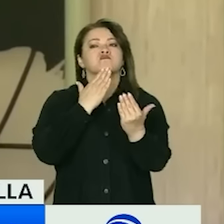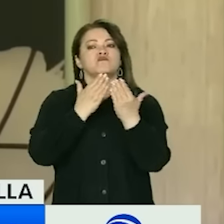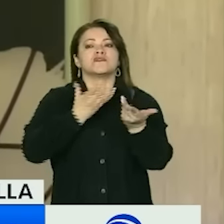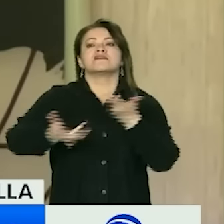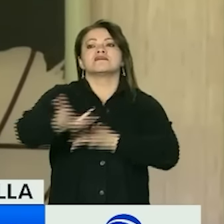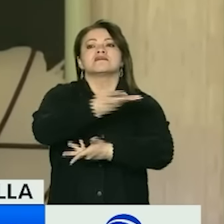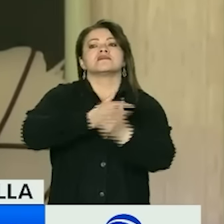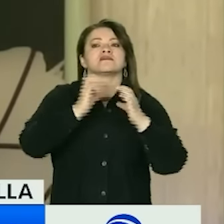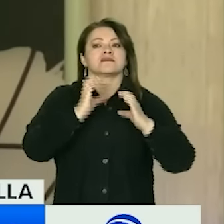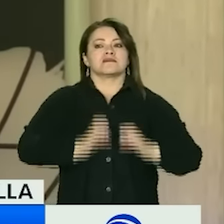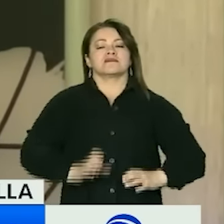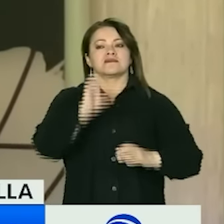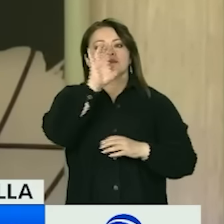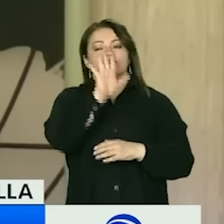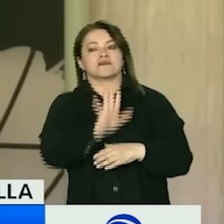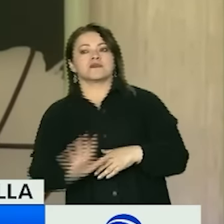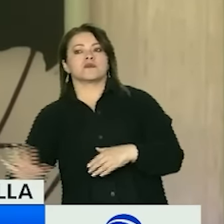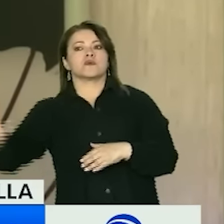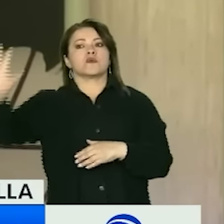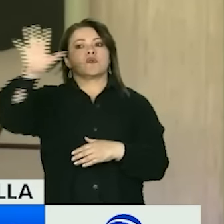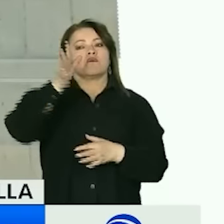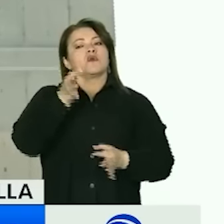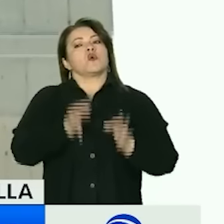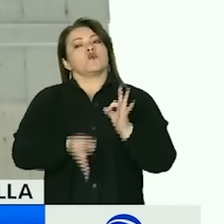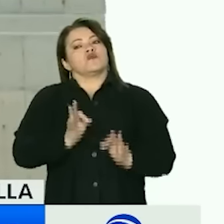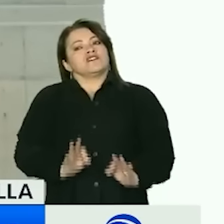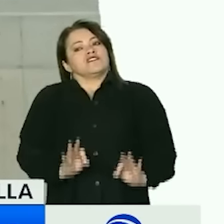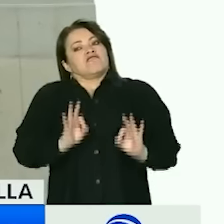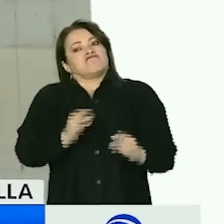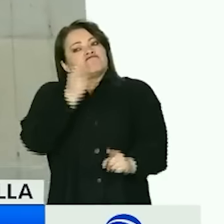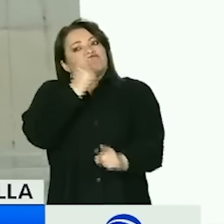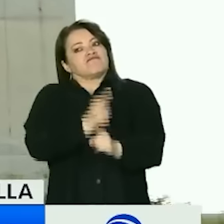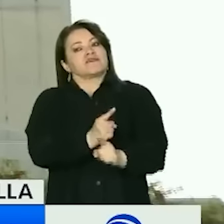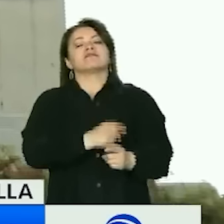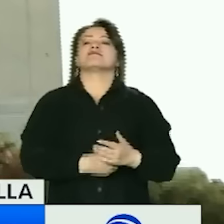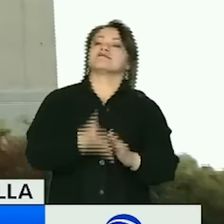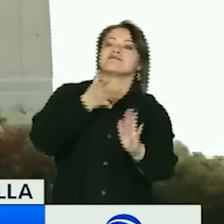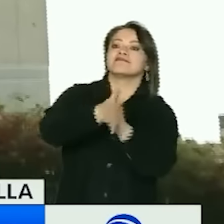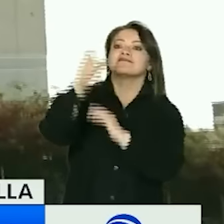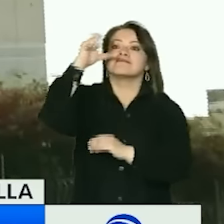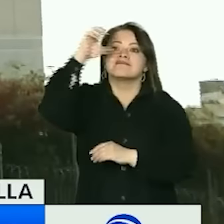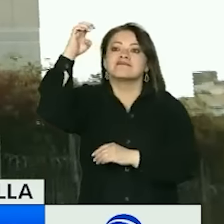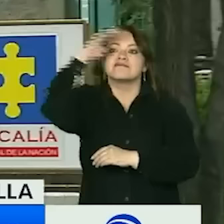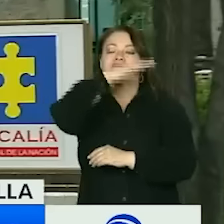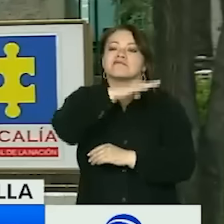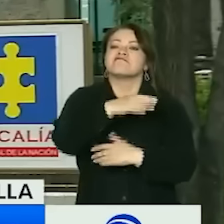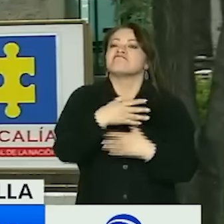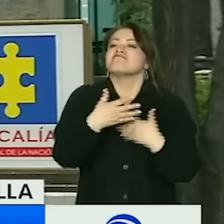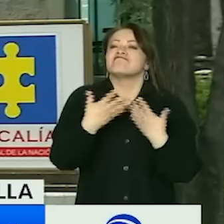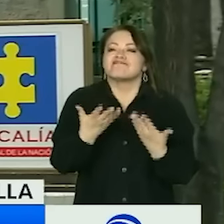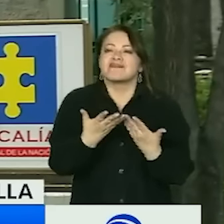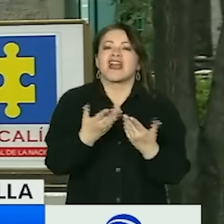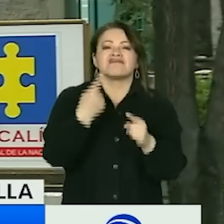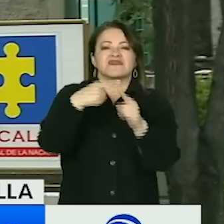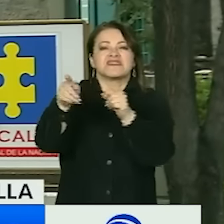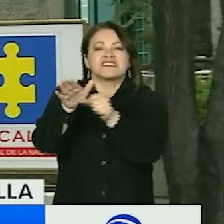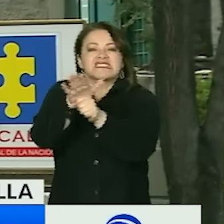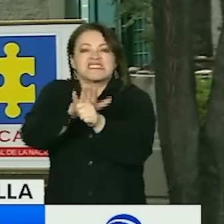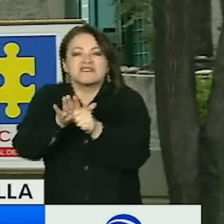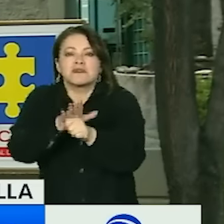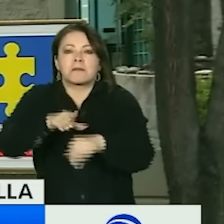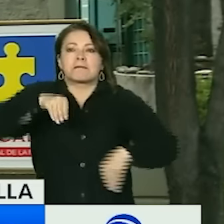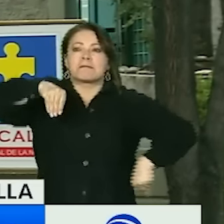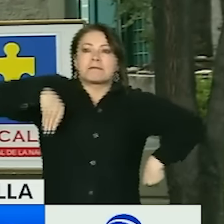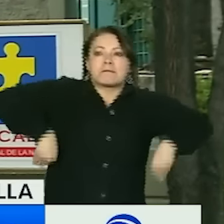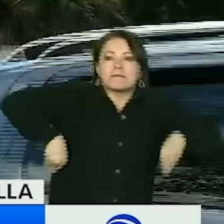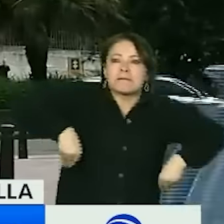ciudadanía colombiana de que se hará justicia. El presidente en su mensaje criticó la entrega de la fiscalía a las mafias políticas y aseguró